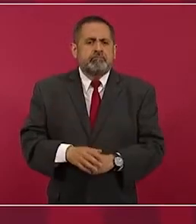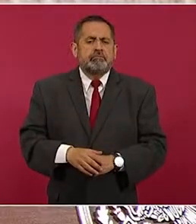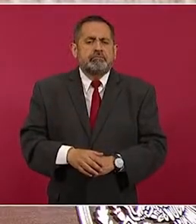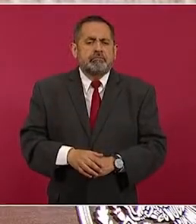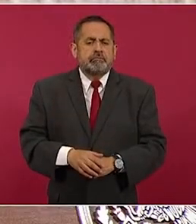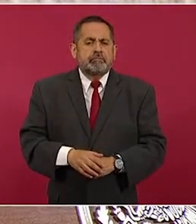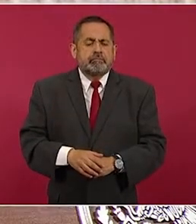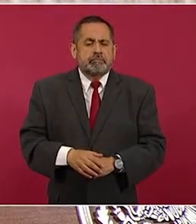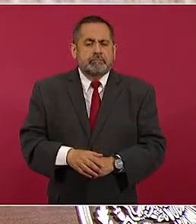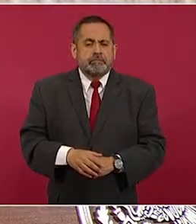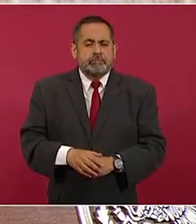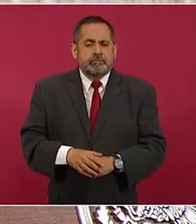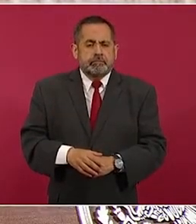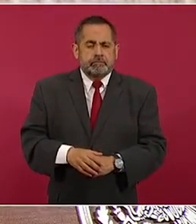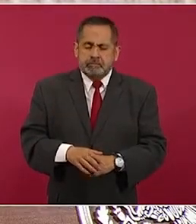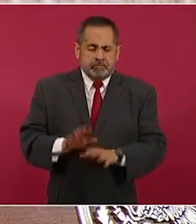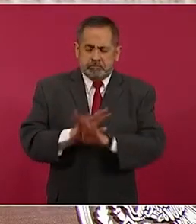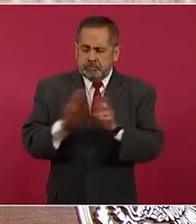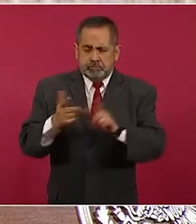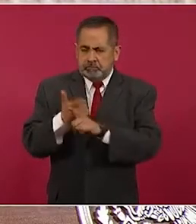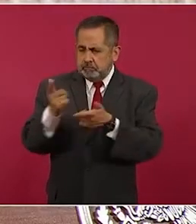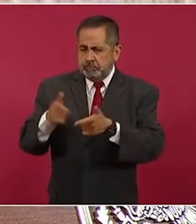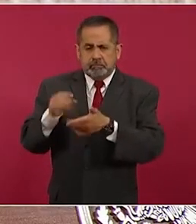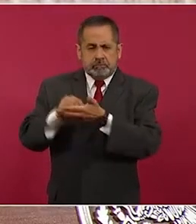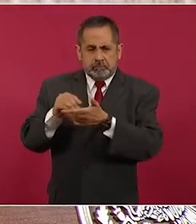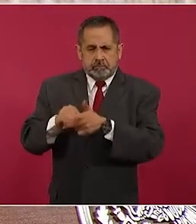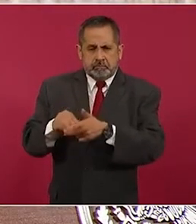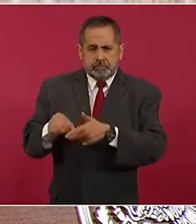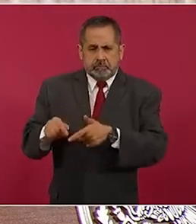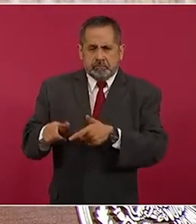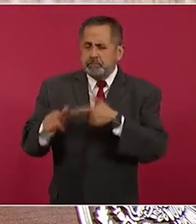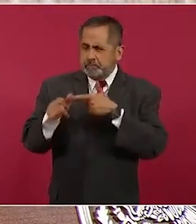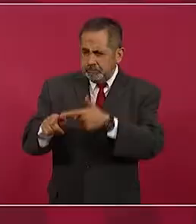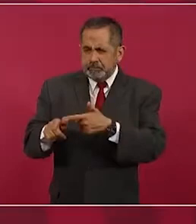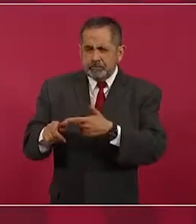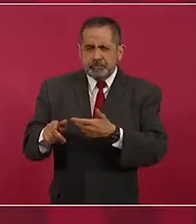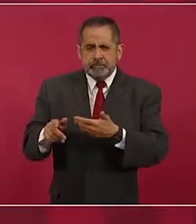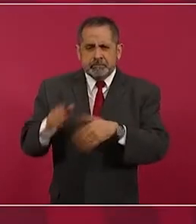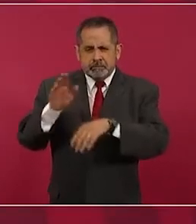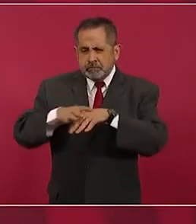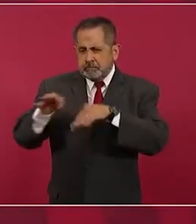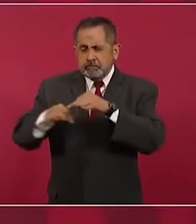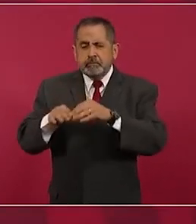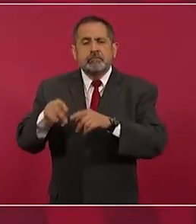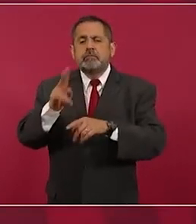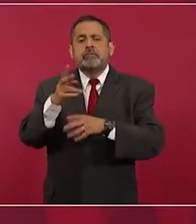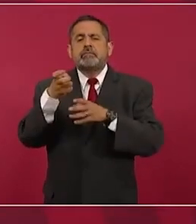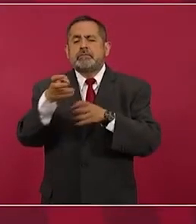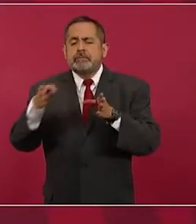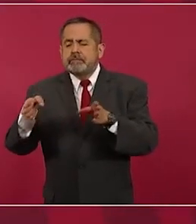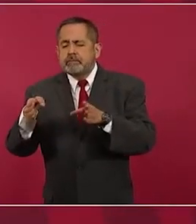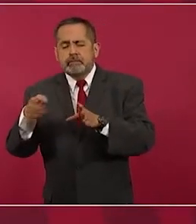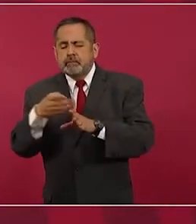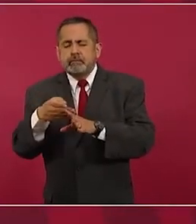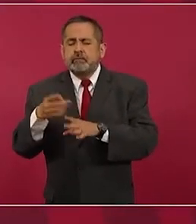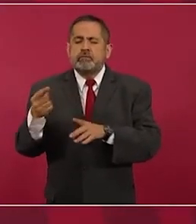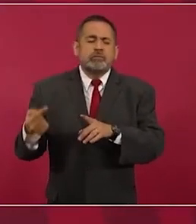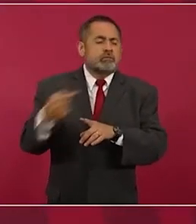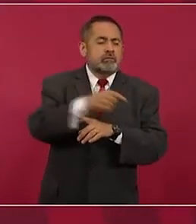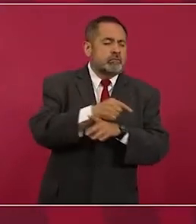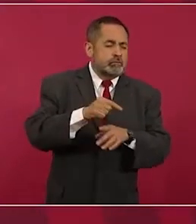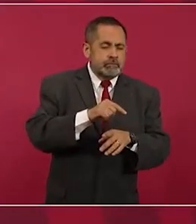para que se continúe trabajando, y no en ese tramo, sino en el tramo